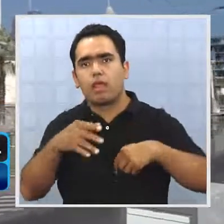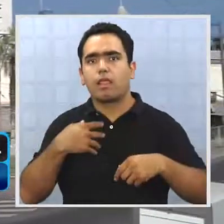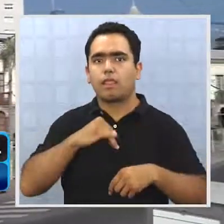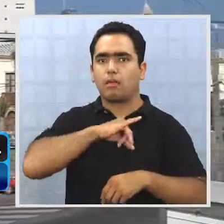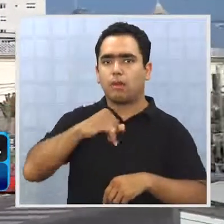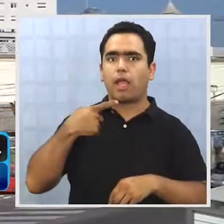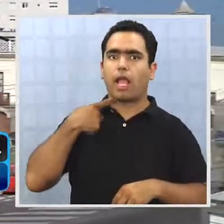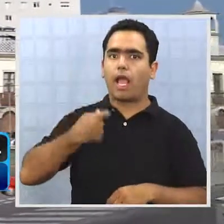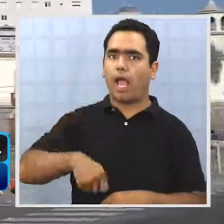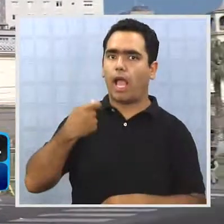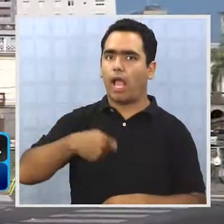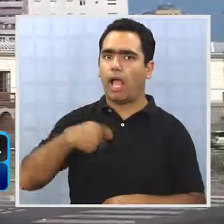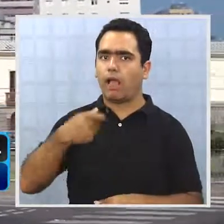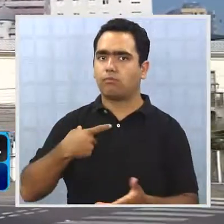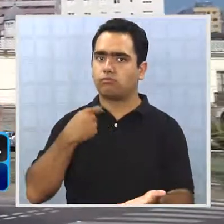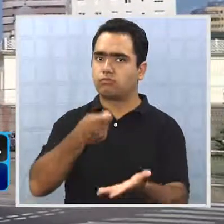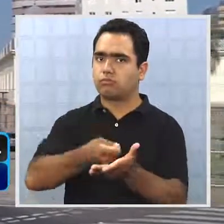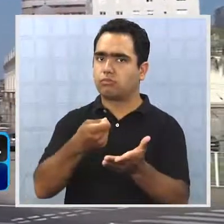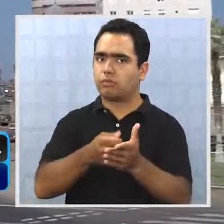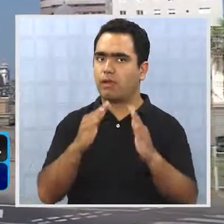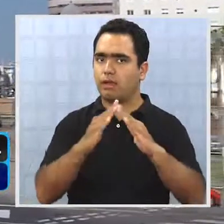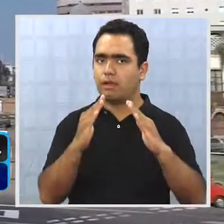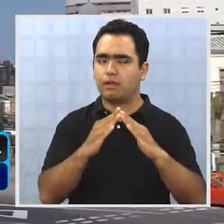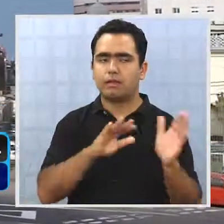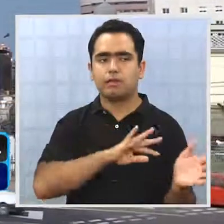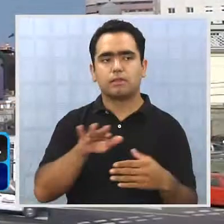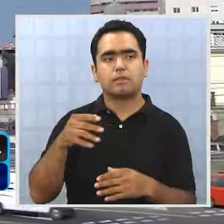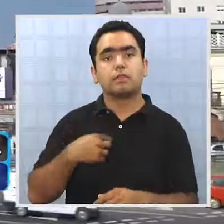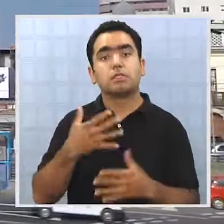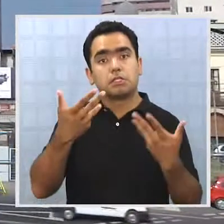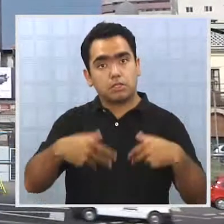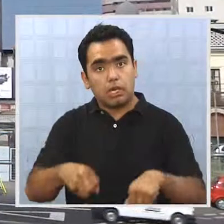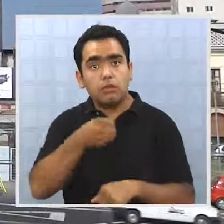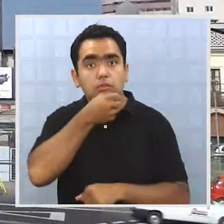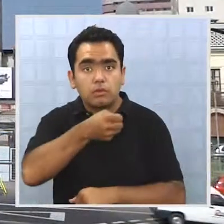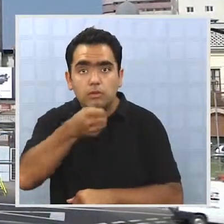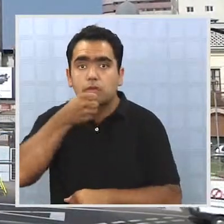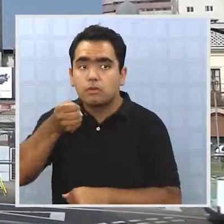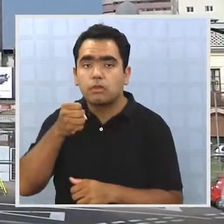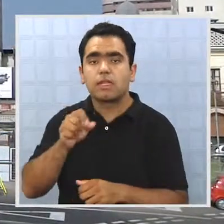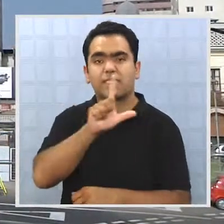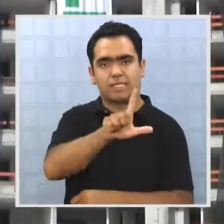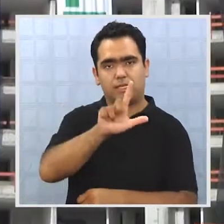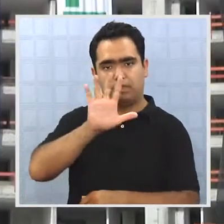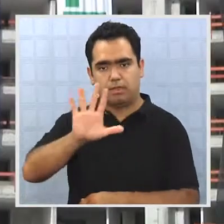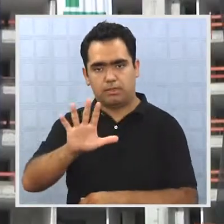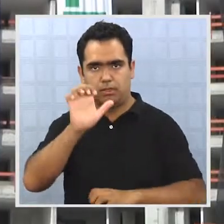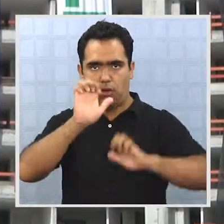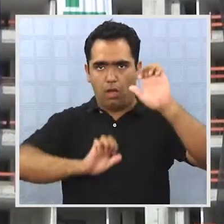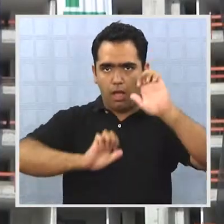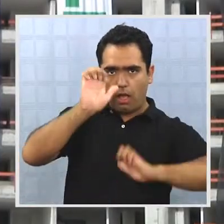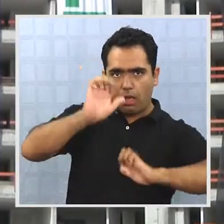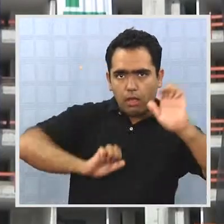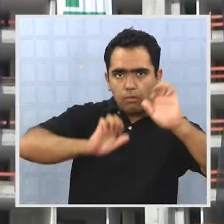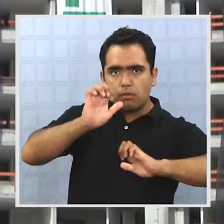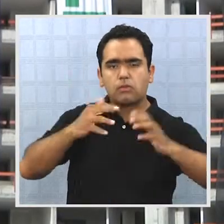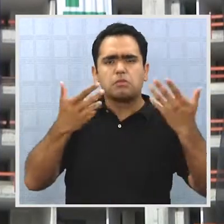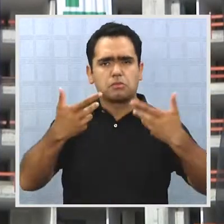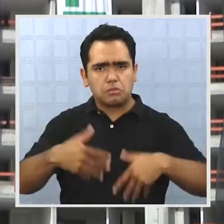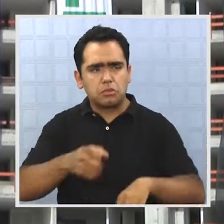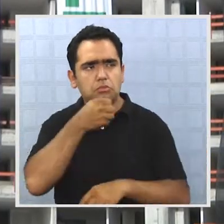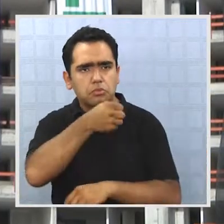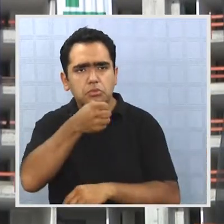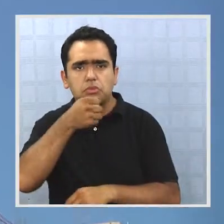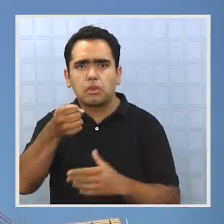valor, como así el suelo donde se edifica. Y así lo hace ver una encuesta realizada a 75 empresas inmobiliarias